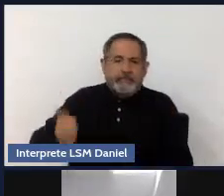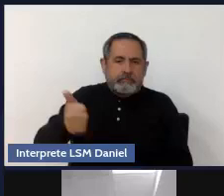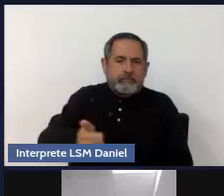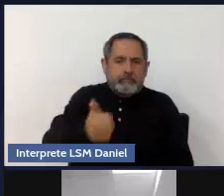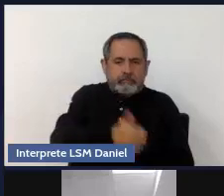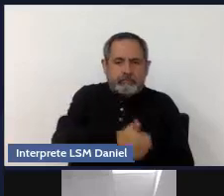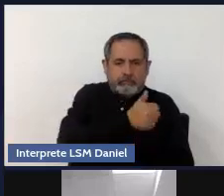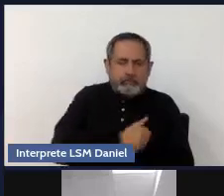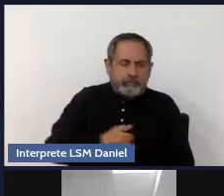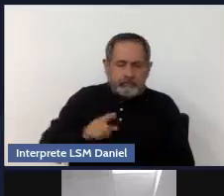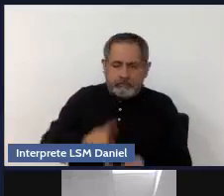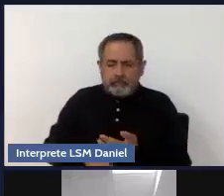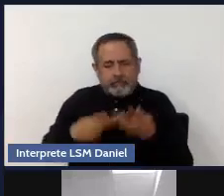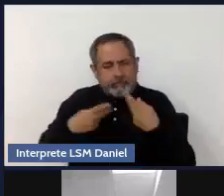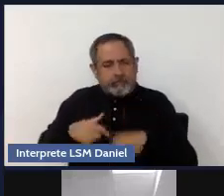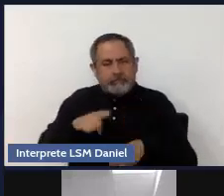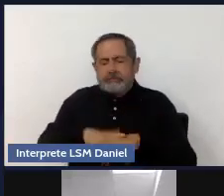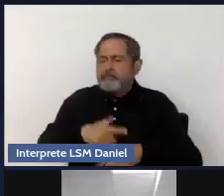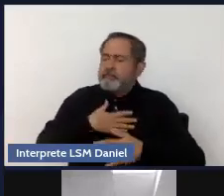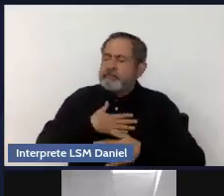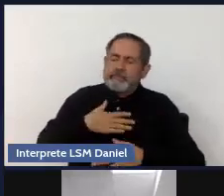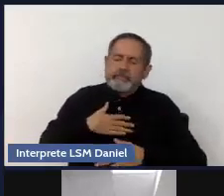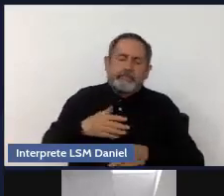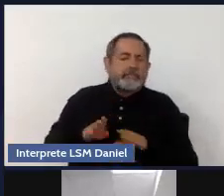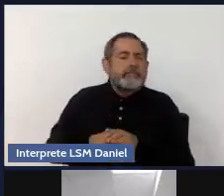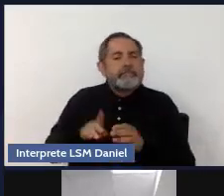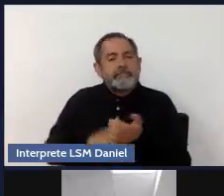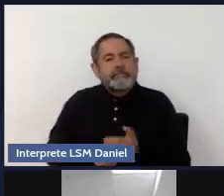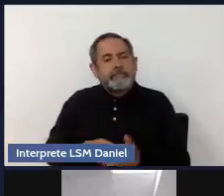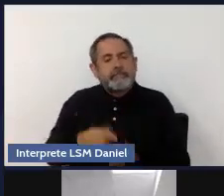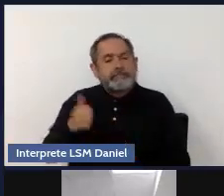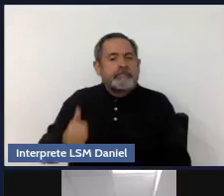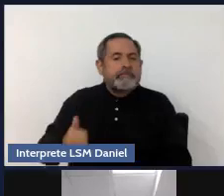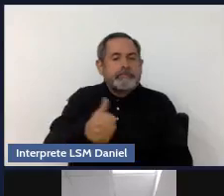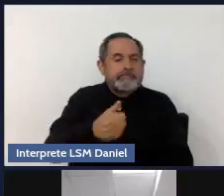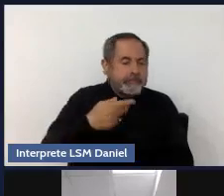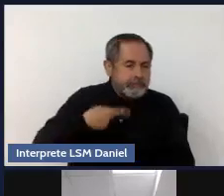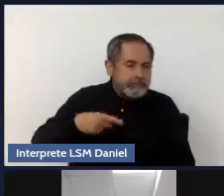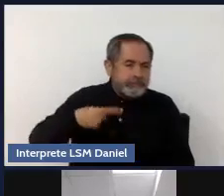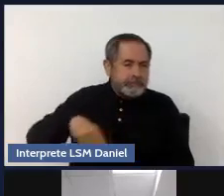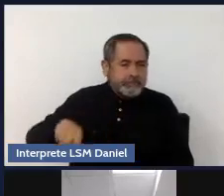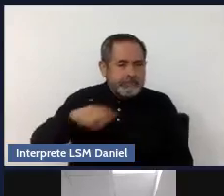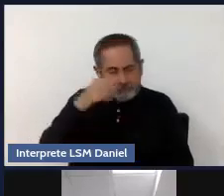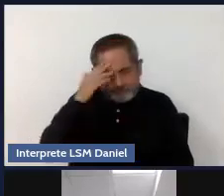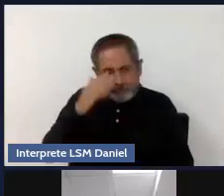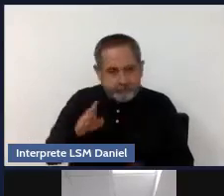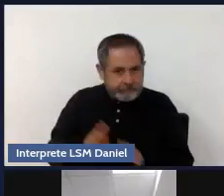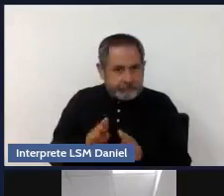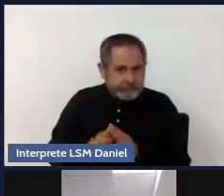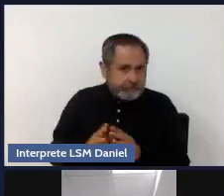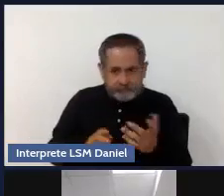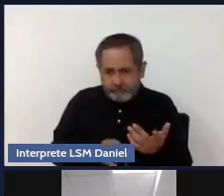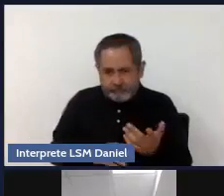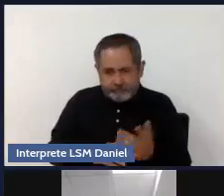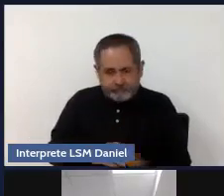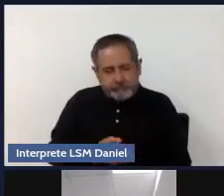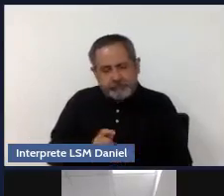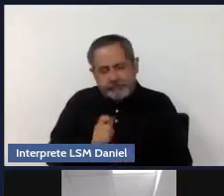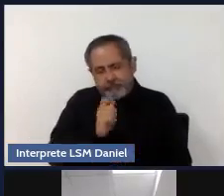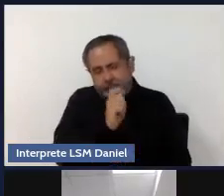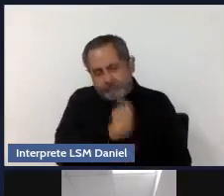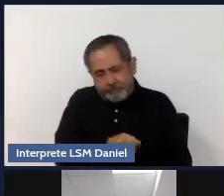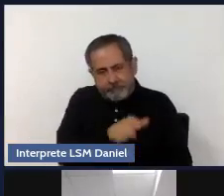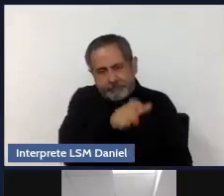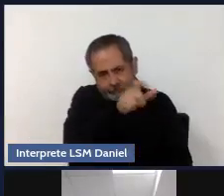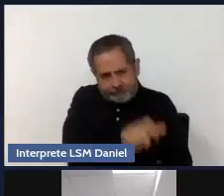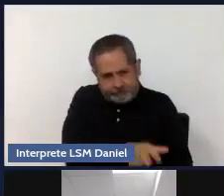personalidad, ¿no? Cómo nos van identificando las personas ya con ciertas características. Que van formadas